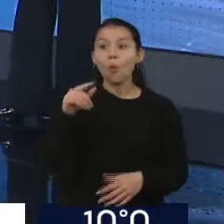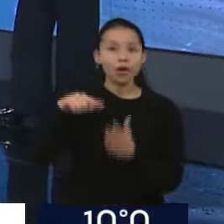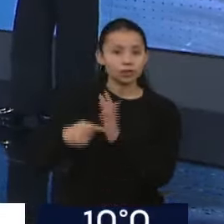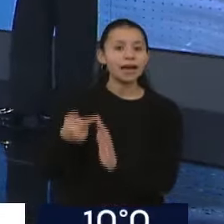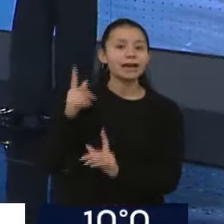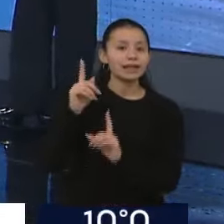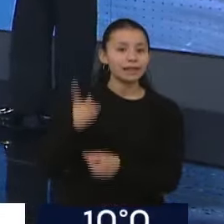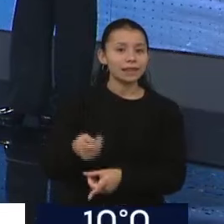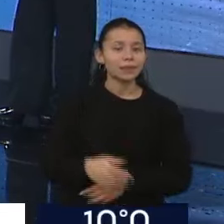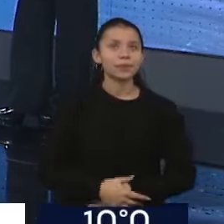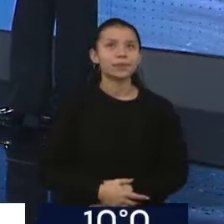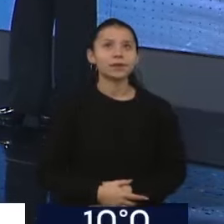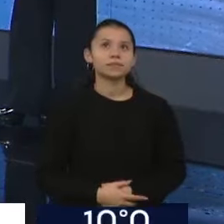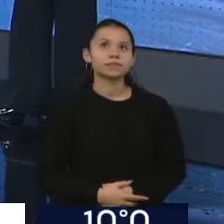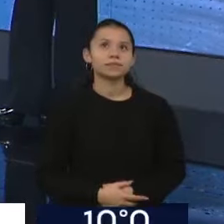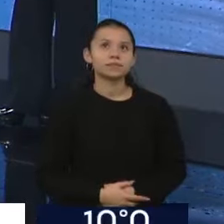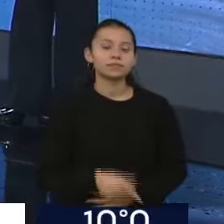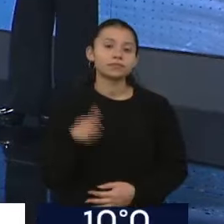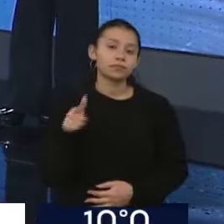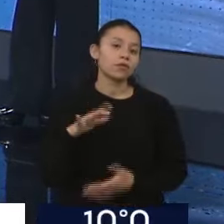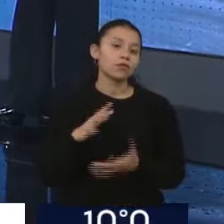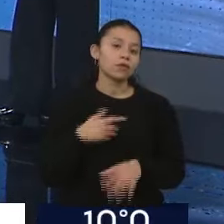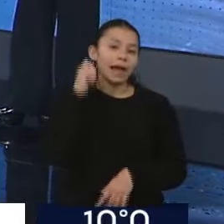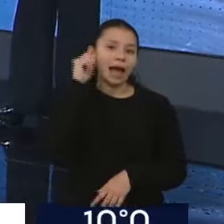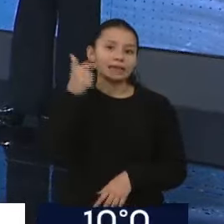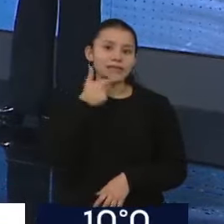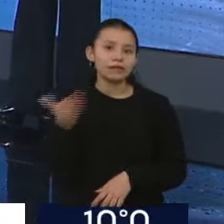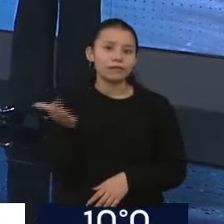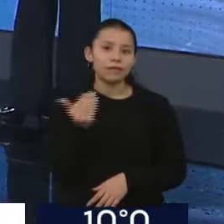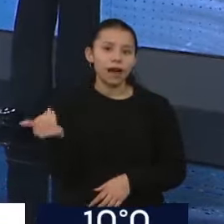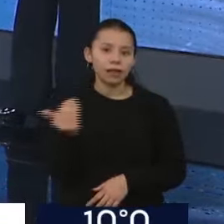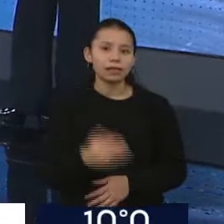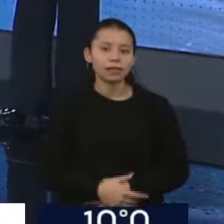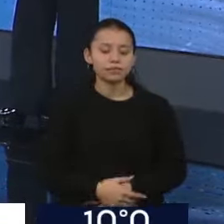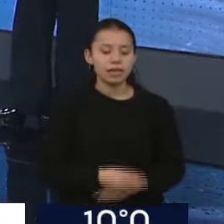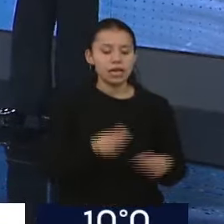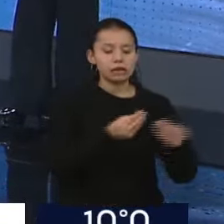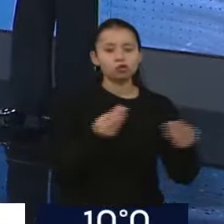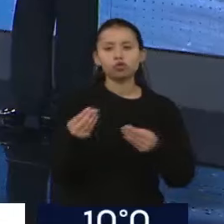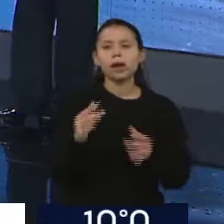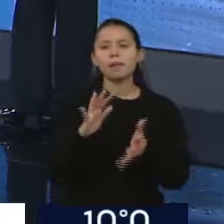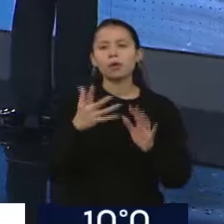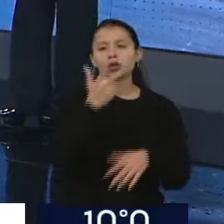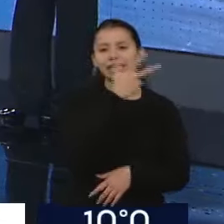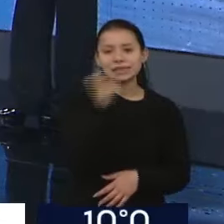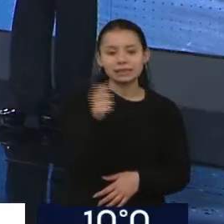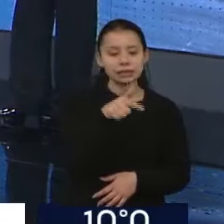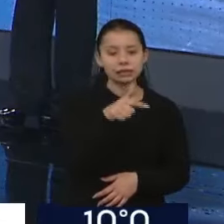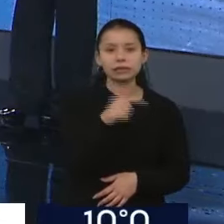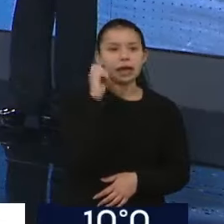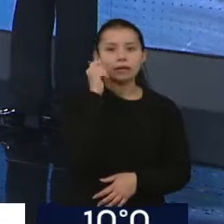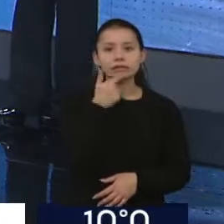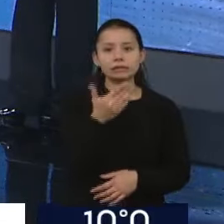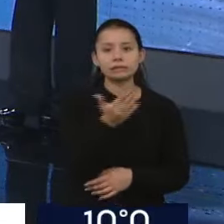GNC que, bueno, no han podido abastecer a los conductores de la zona, y más de 300 industrias que también se han quedado